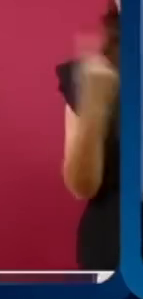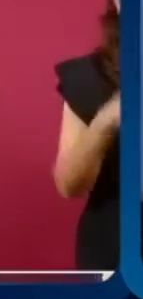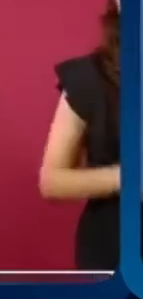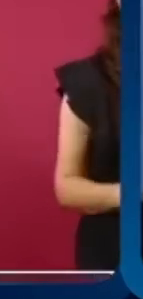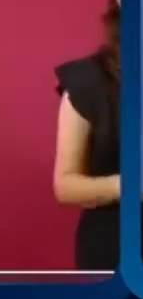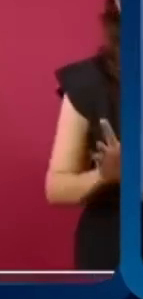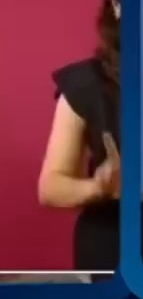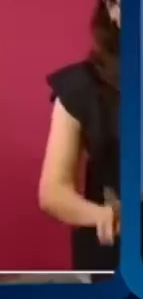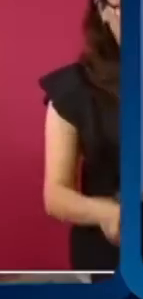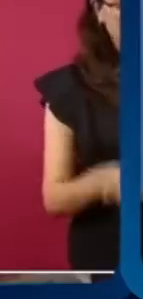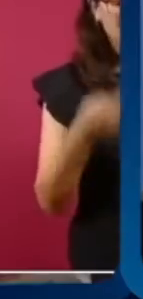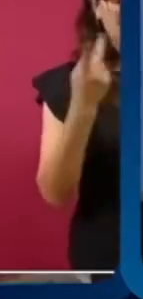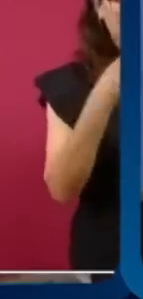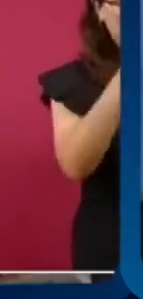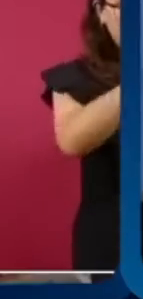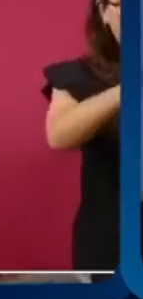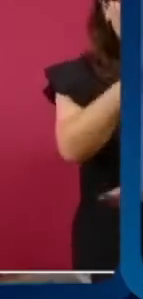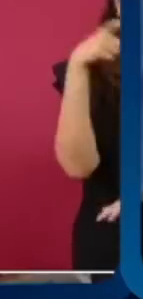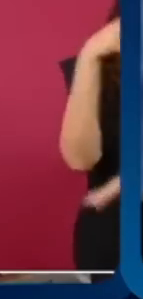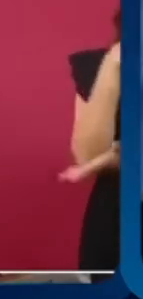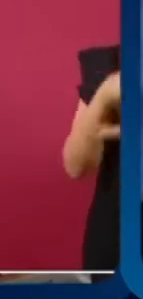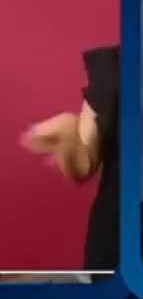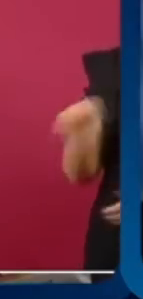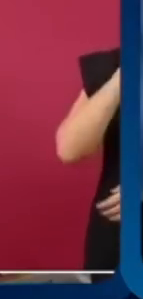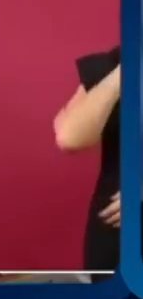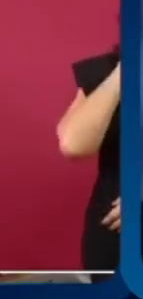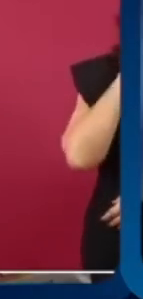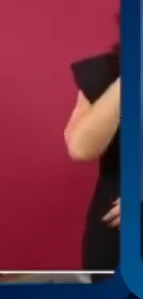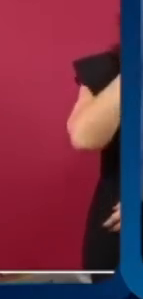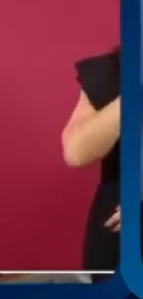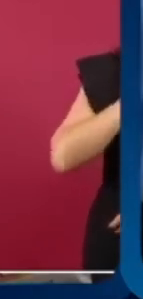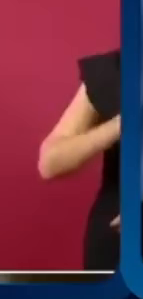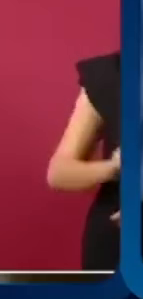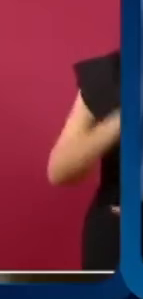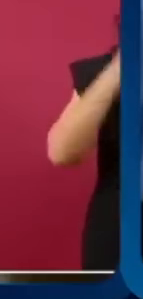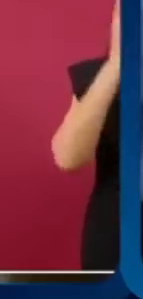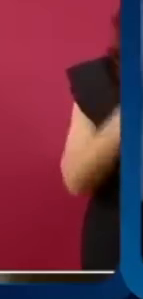Entonces, nosotros pues lo que queremos es esto nada más.